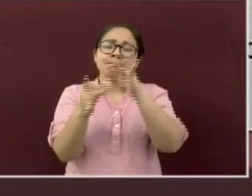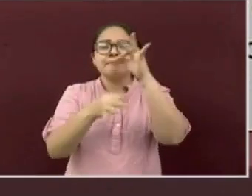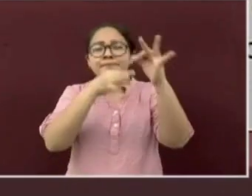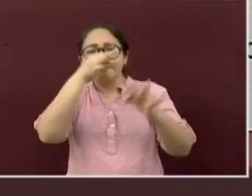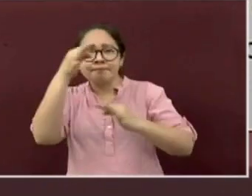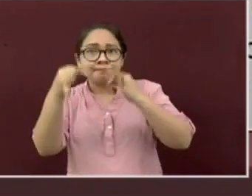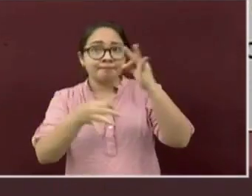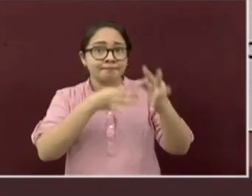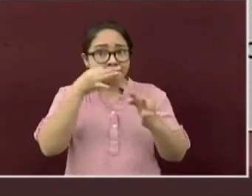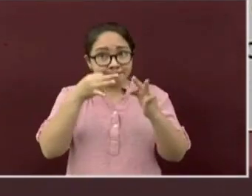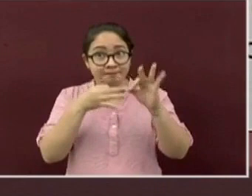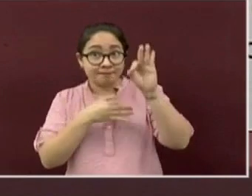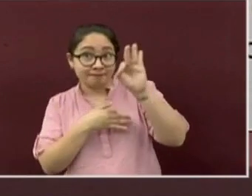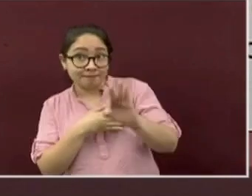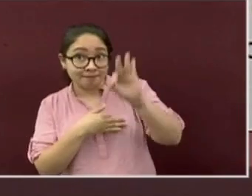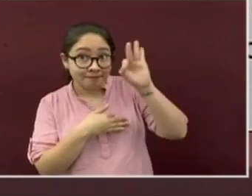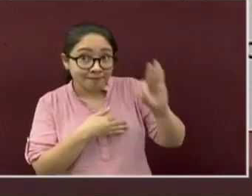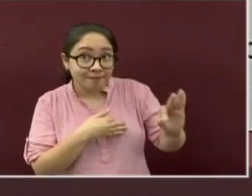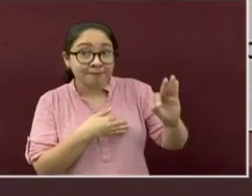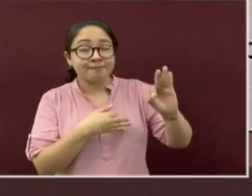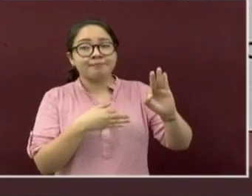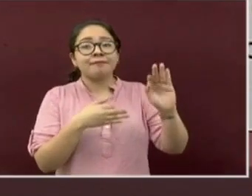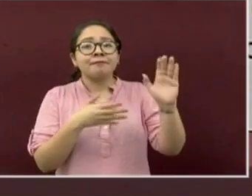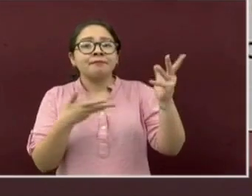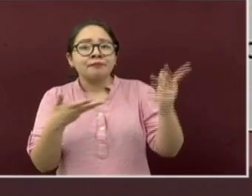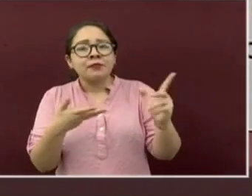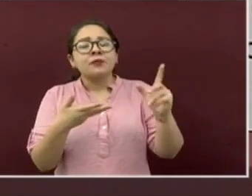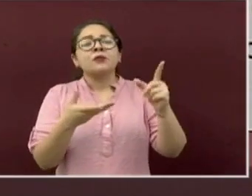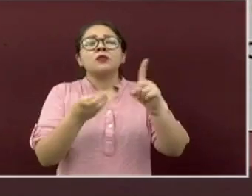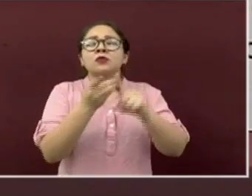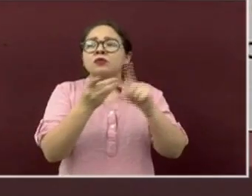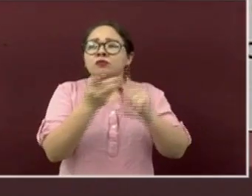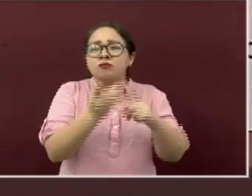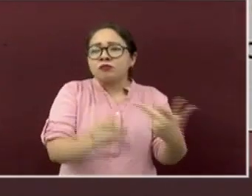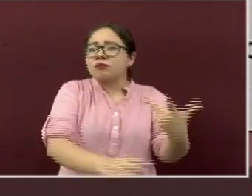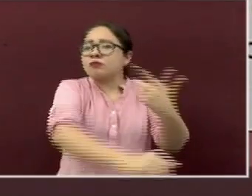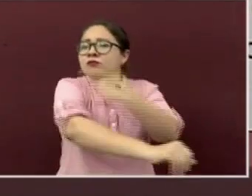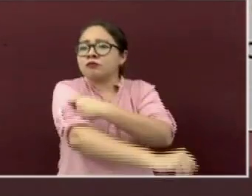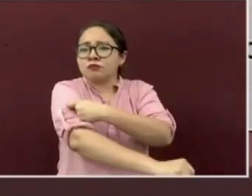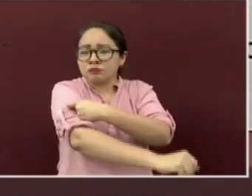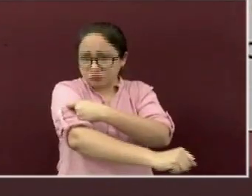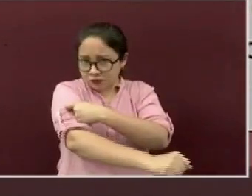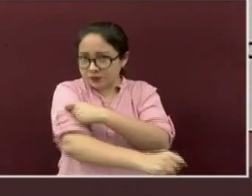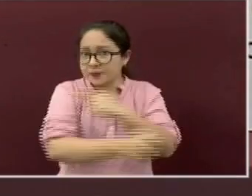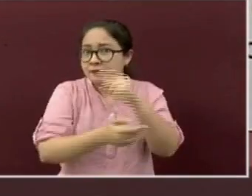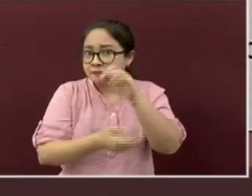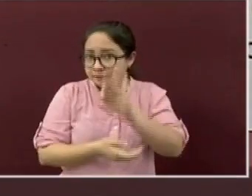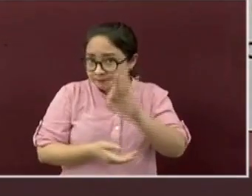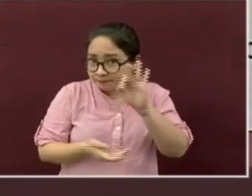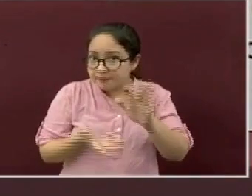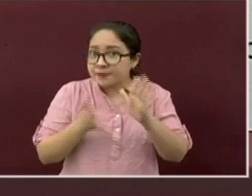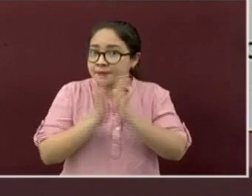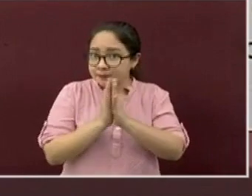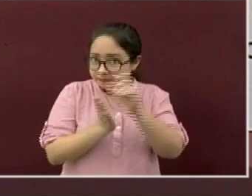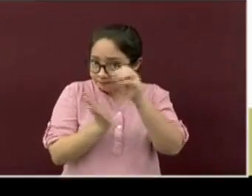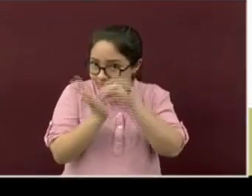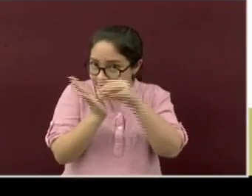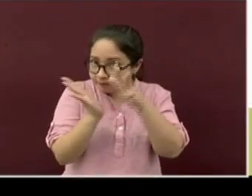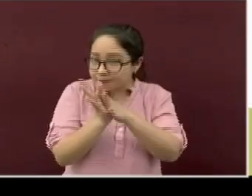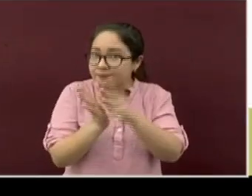las próximas fechas de vacunación y los municipios donde se realizará. Tomen nota, por favor.